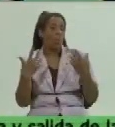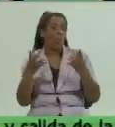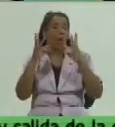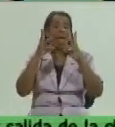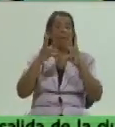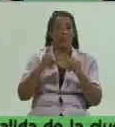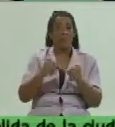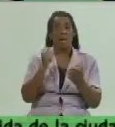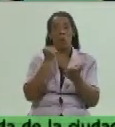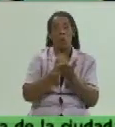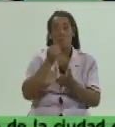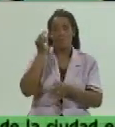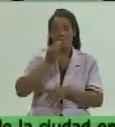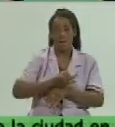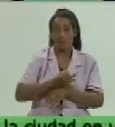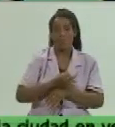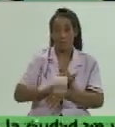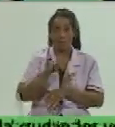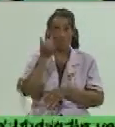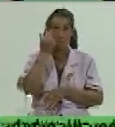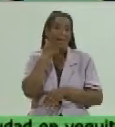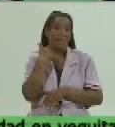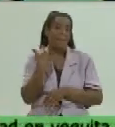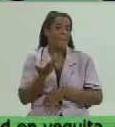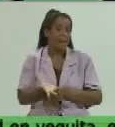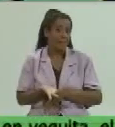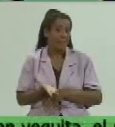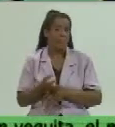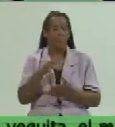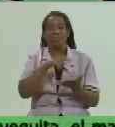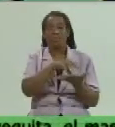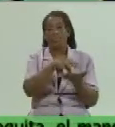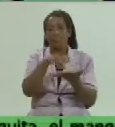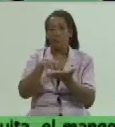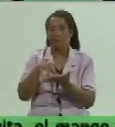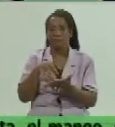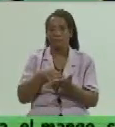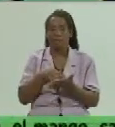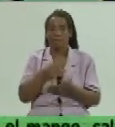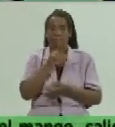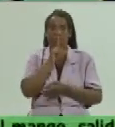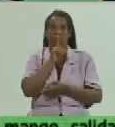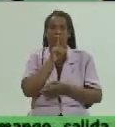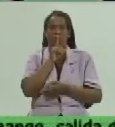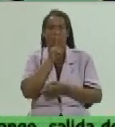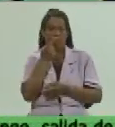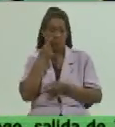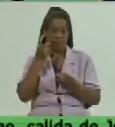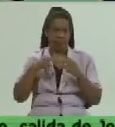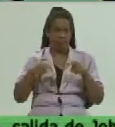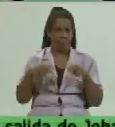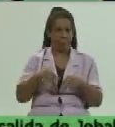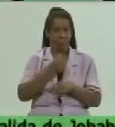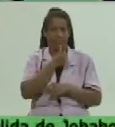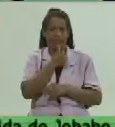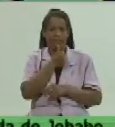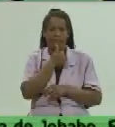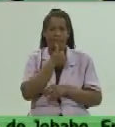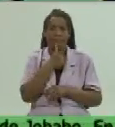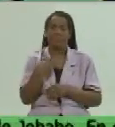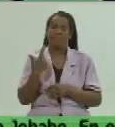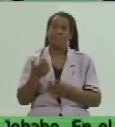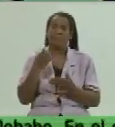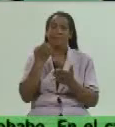confirmados y además también a lugares que puede haber estado en silencio y necesitamos investigar. O nosotros siempre se dirigen los estudios, las